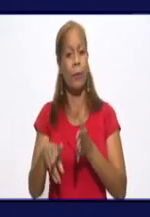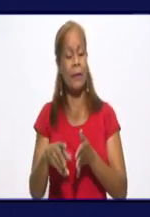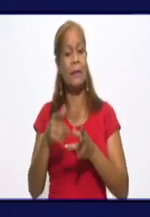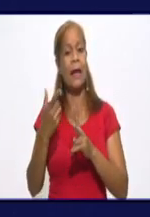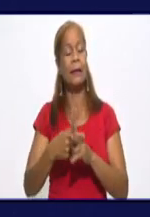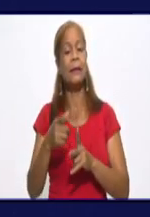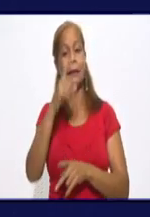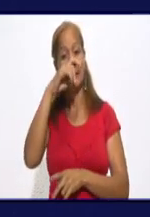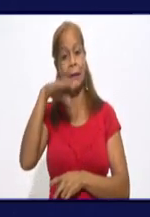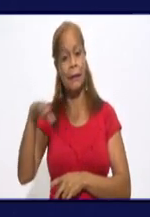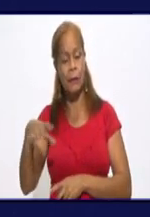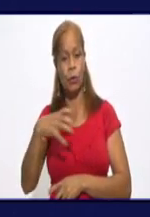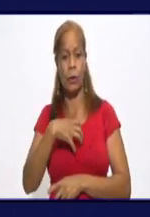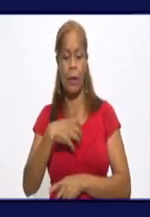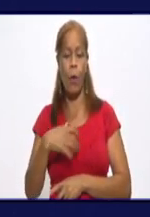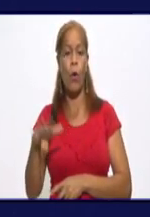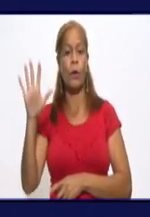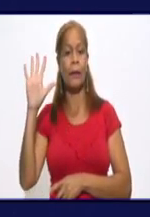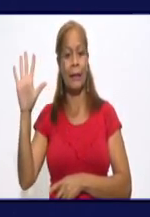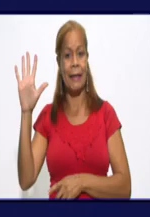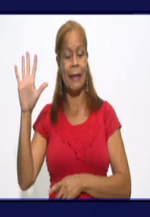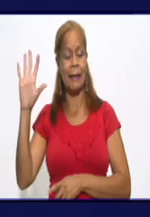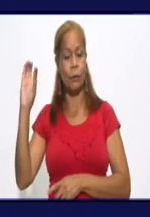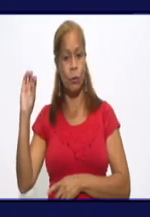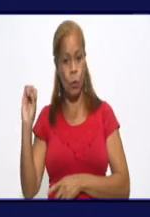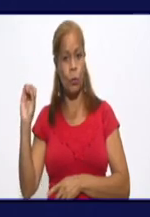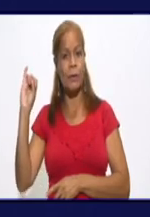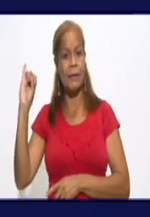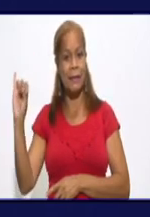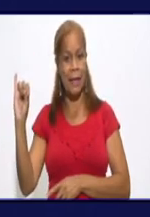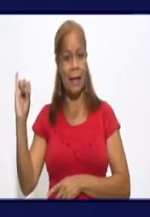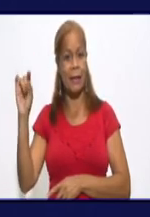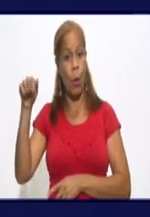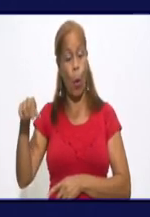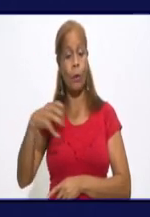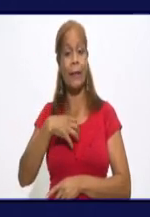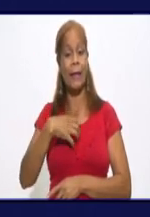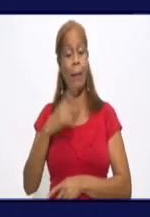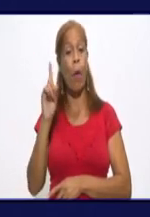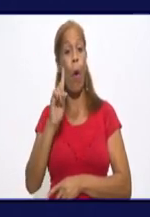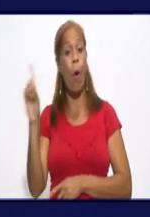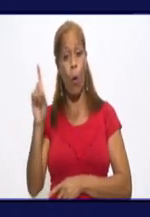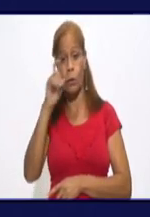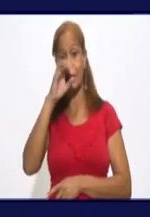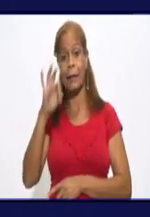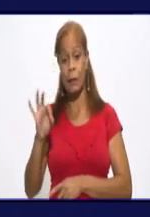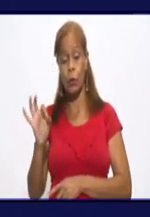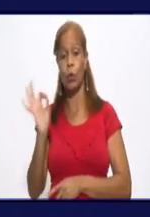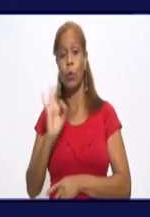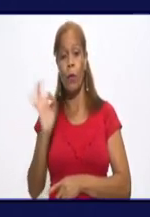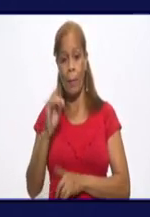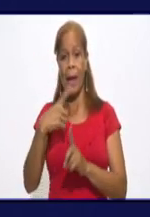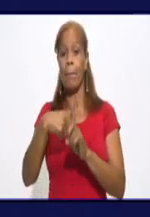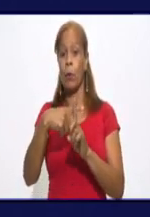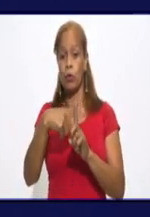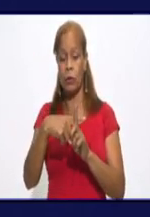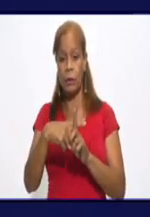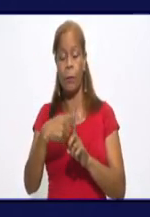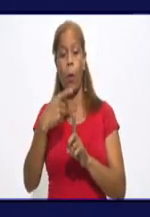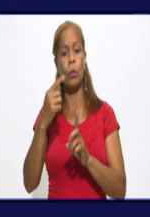pediátrica acumulamos ya 506 pacientes, hoy tenemos 11 activos, todos evolucionando satisfactoriamente.